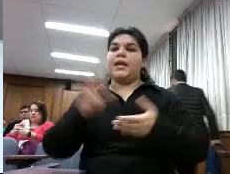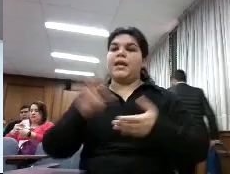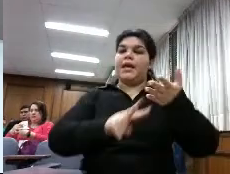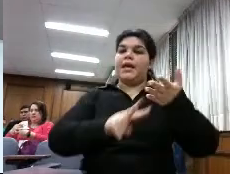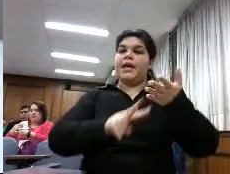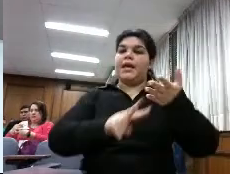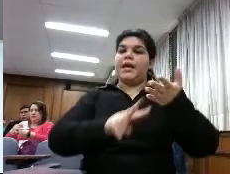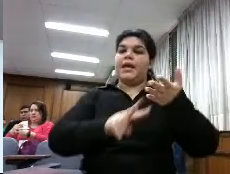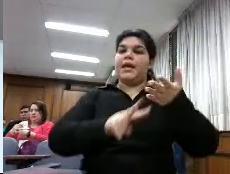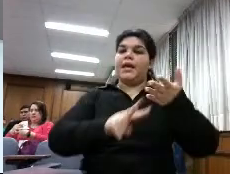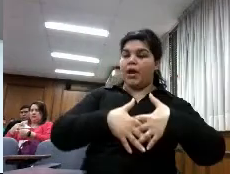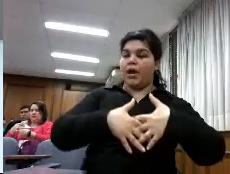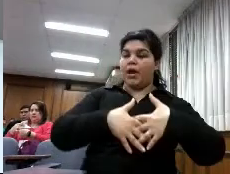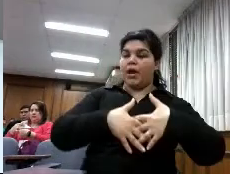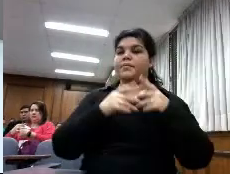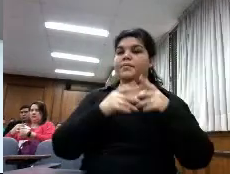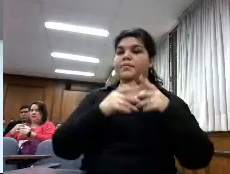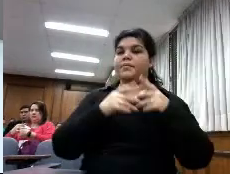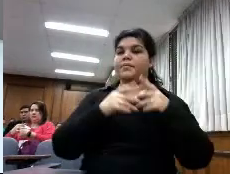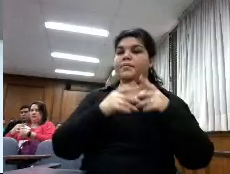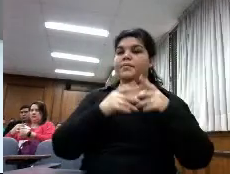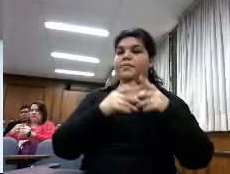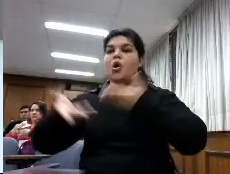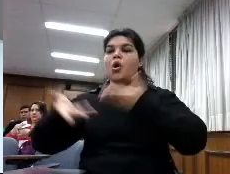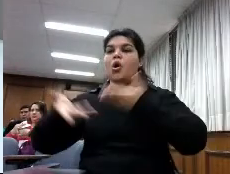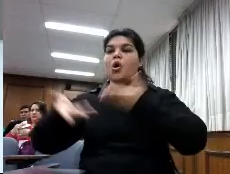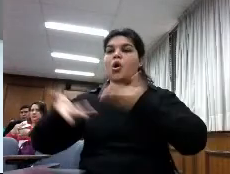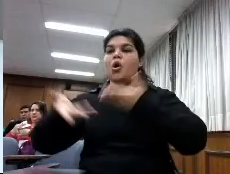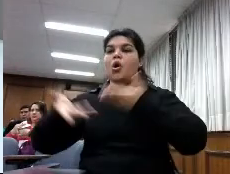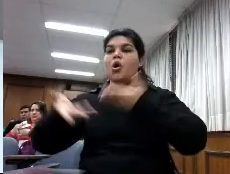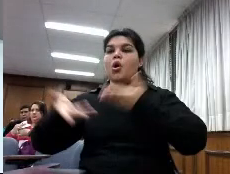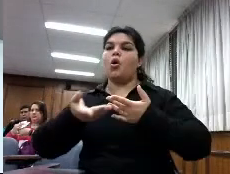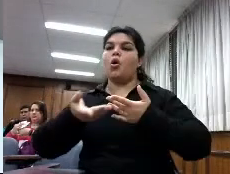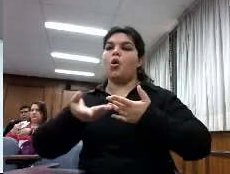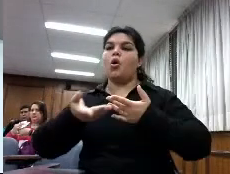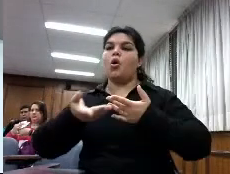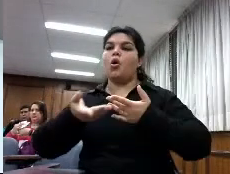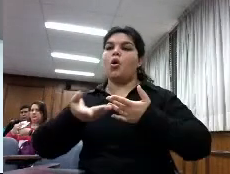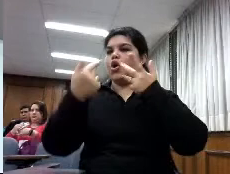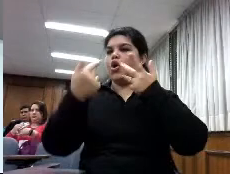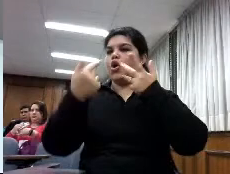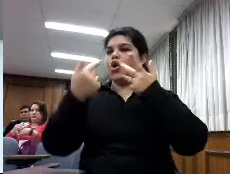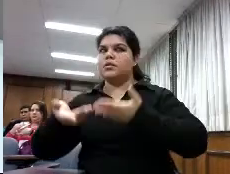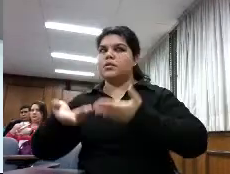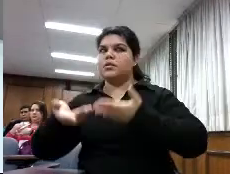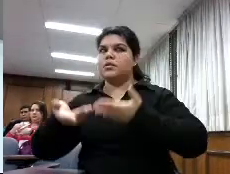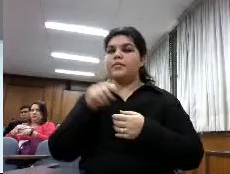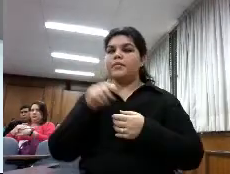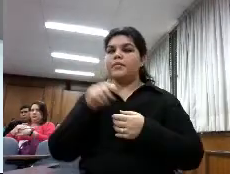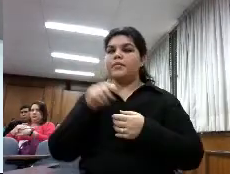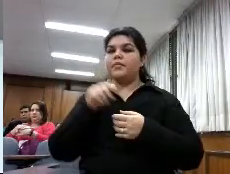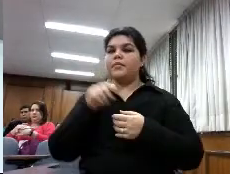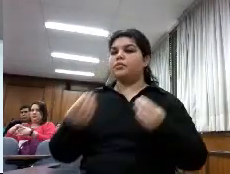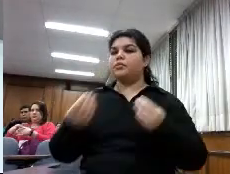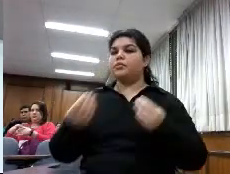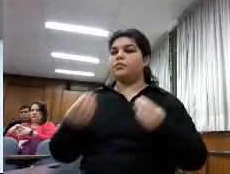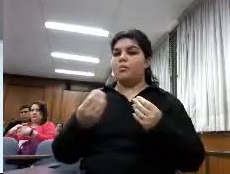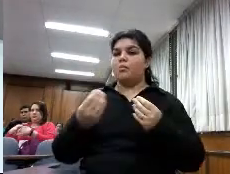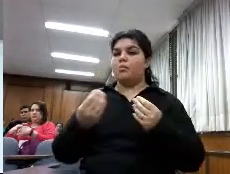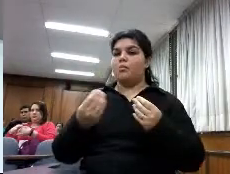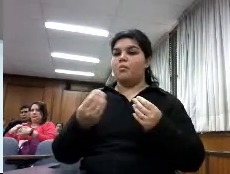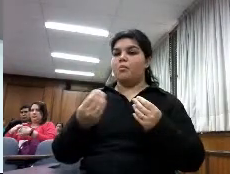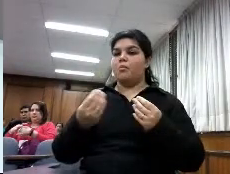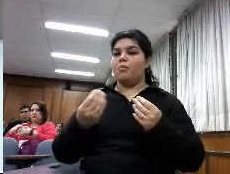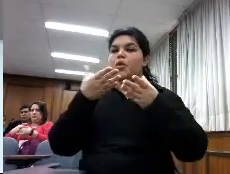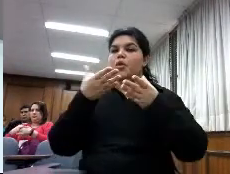compartir contenidos me refiero a estas cuestiones que dan un plus a la lectura digital la lectura digital